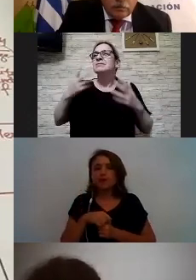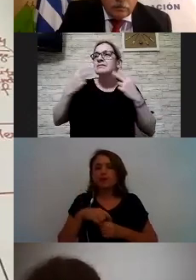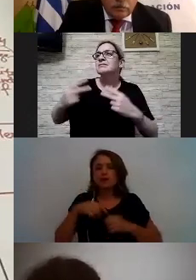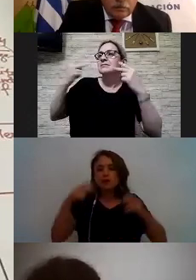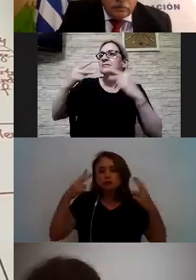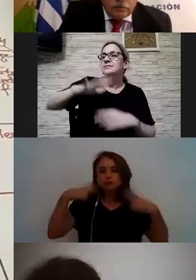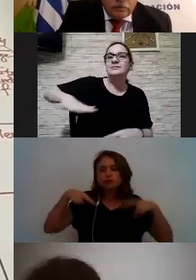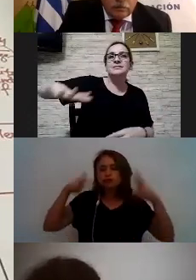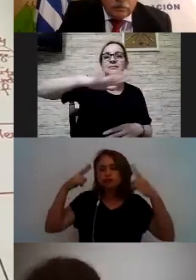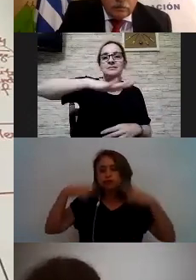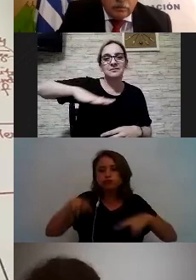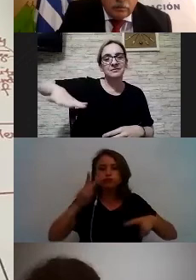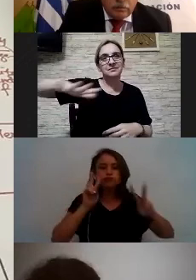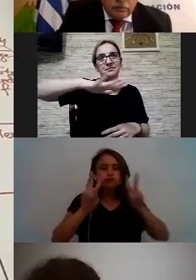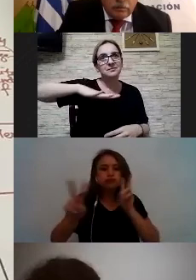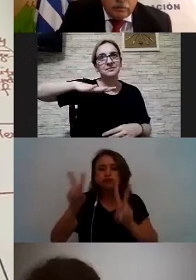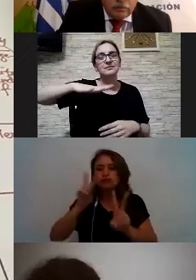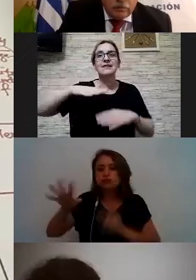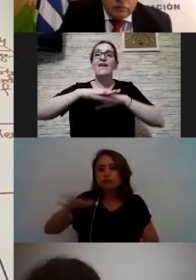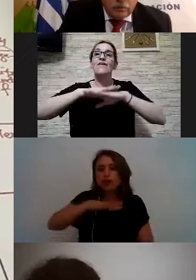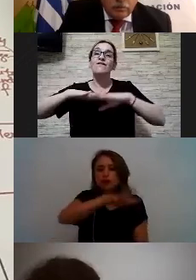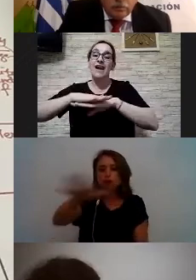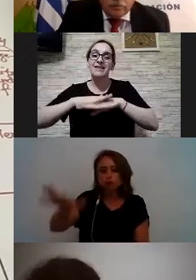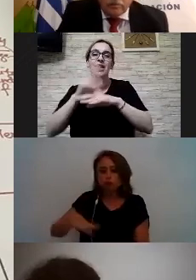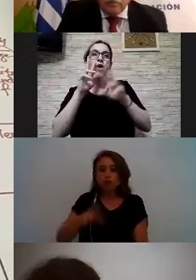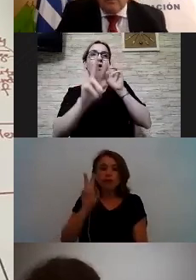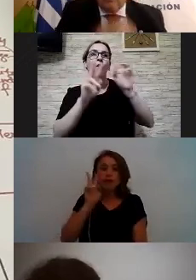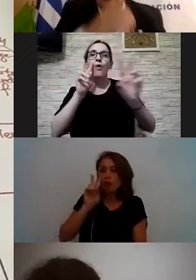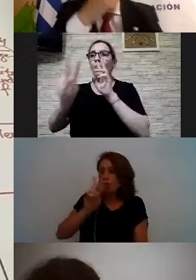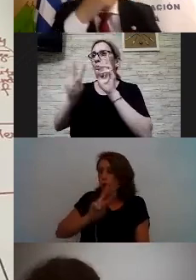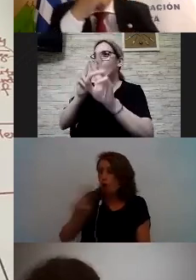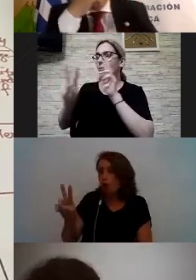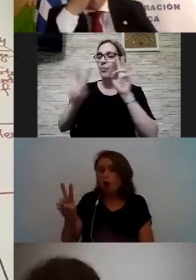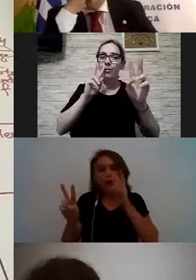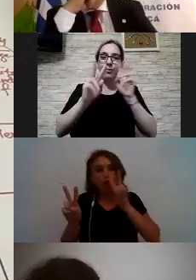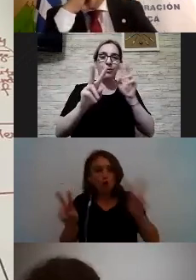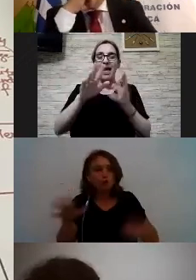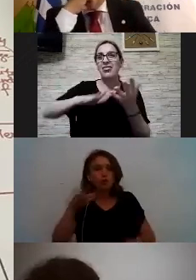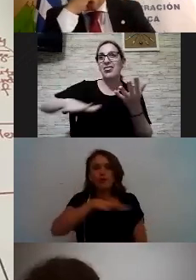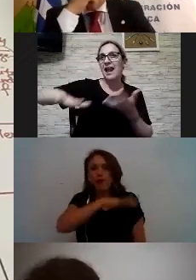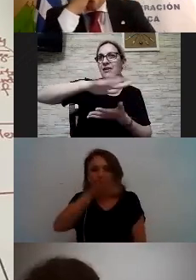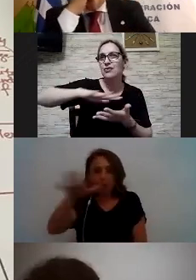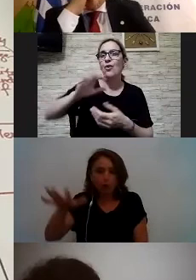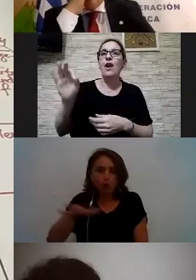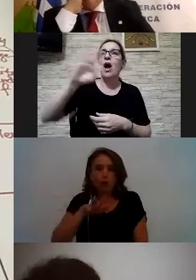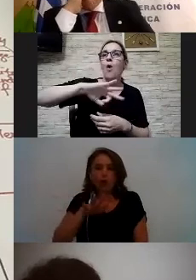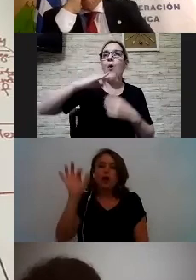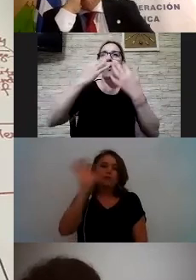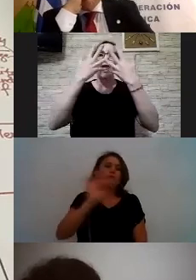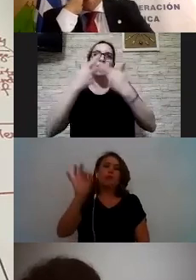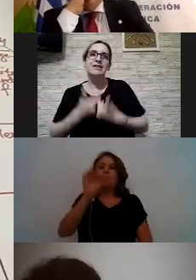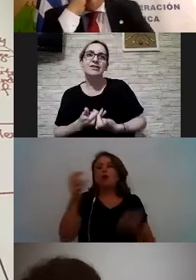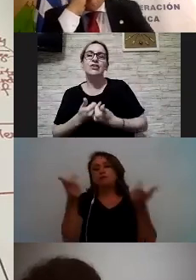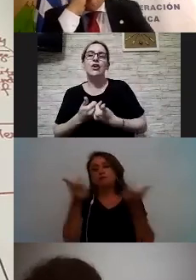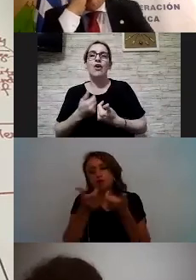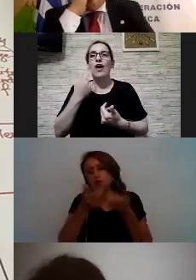y en base a la observación que se hace de la zona o si es una organización es decir